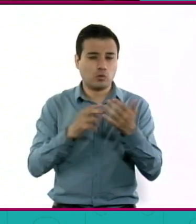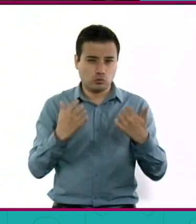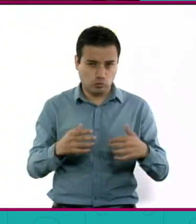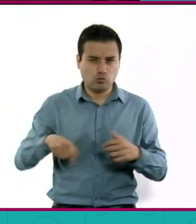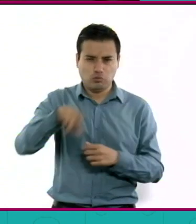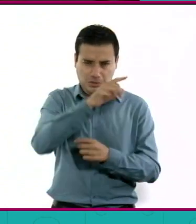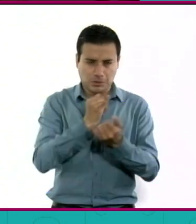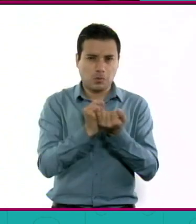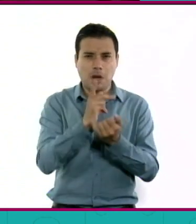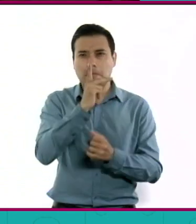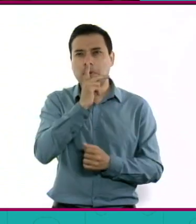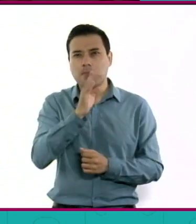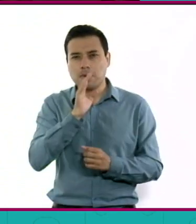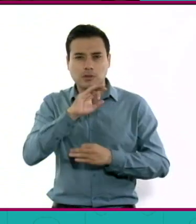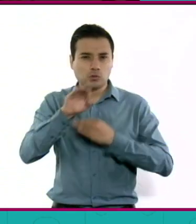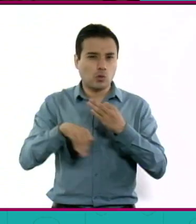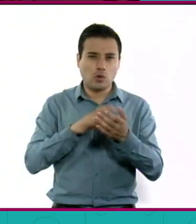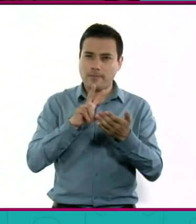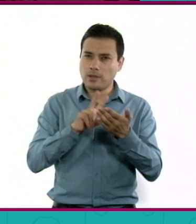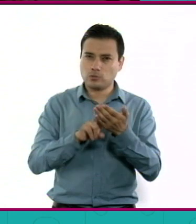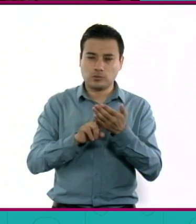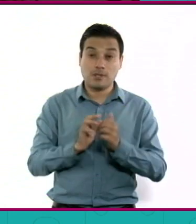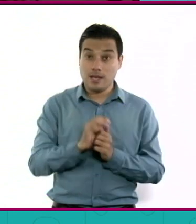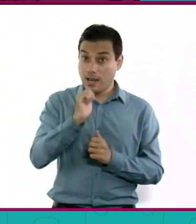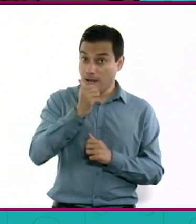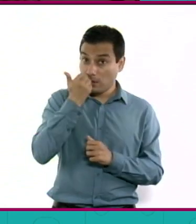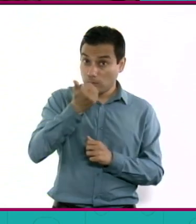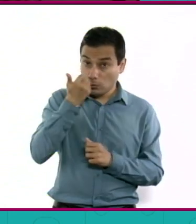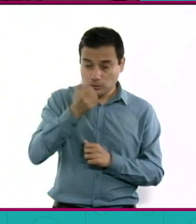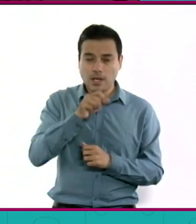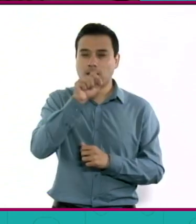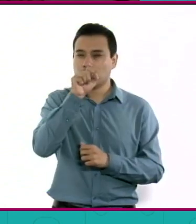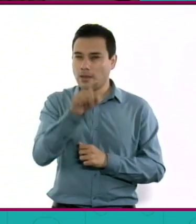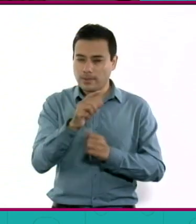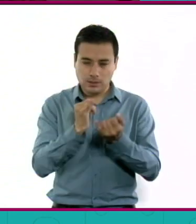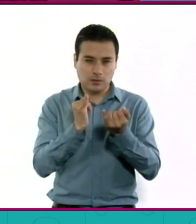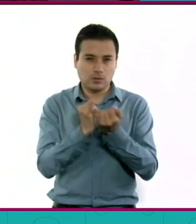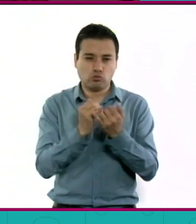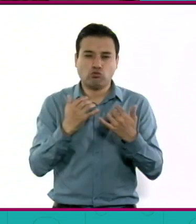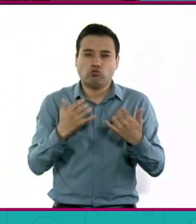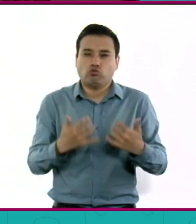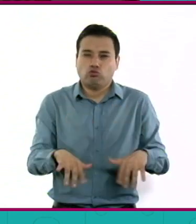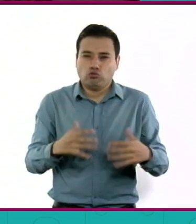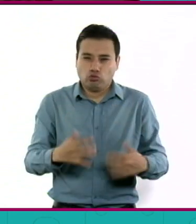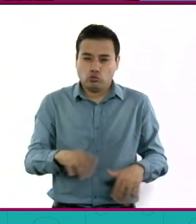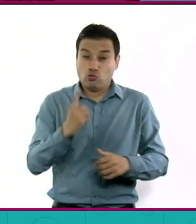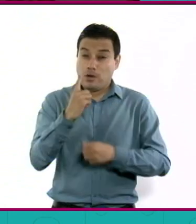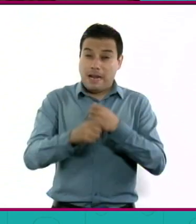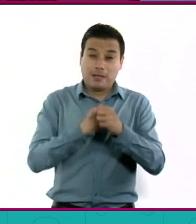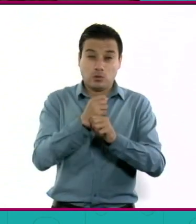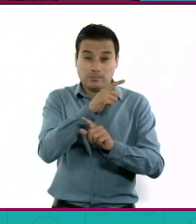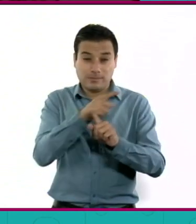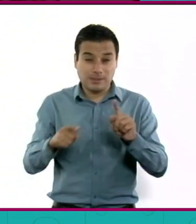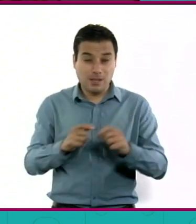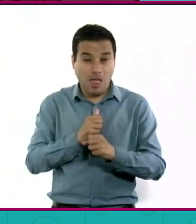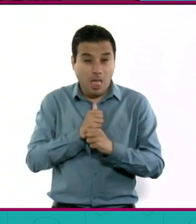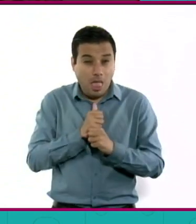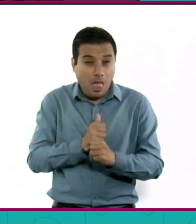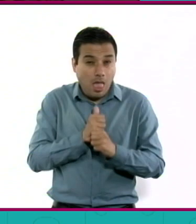madres y padres de familia y los alumnos que también les ha ido durísimo, sido un año y medio muy muy duro,